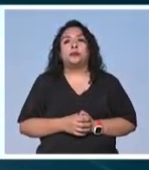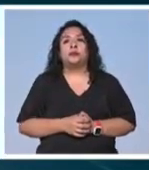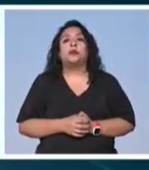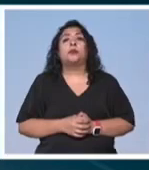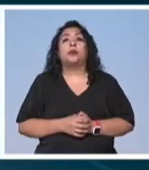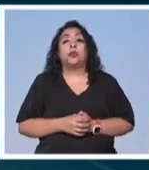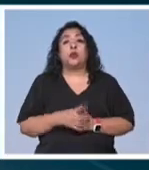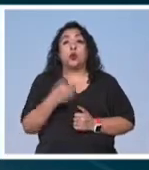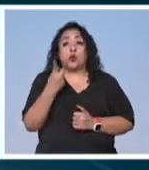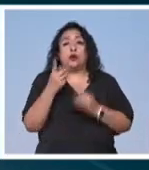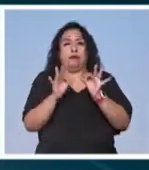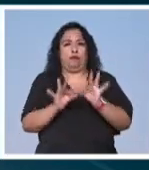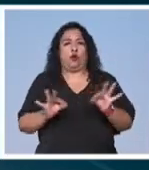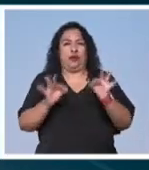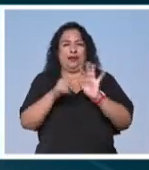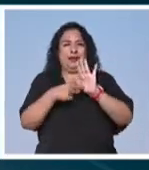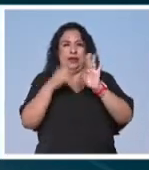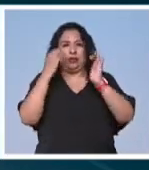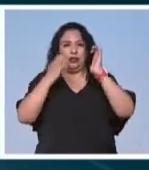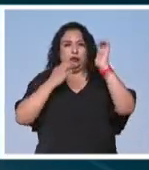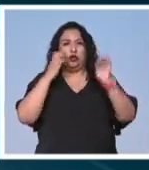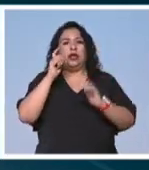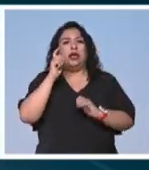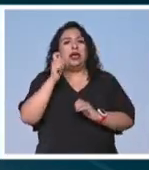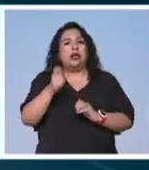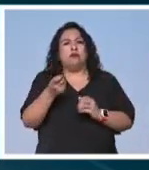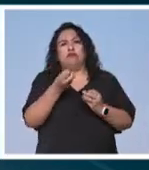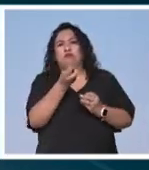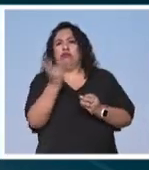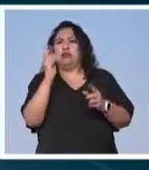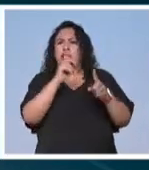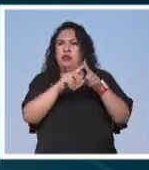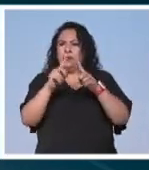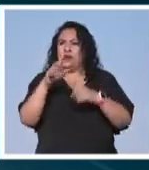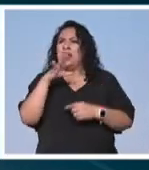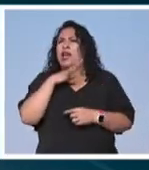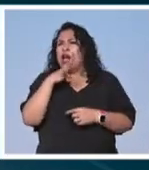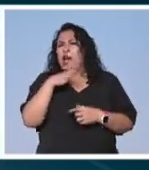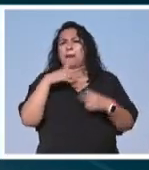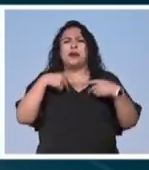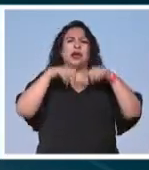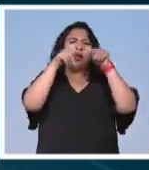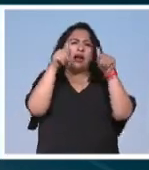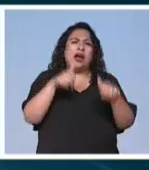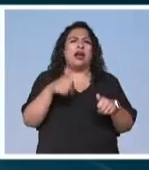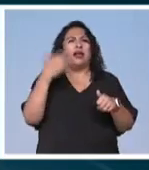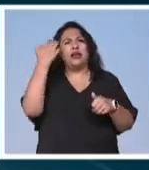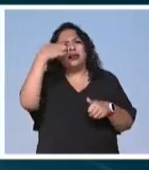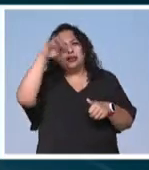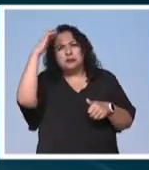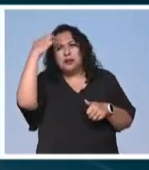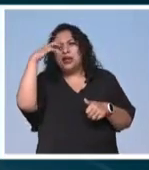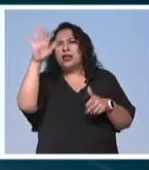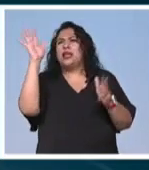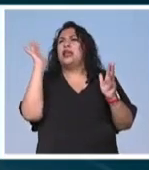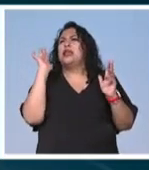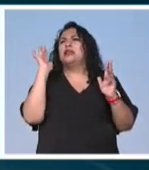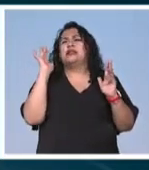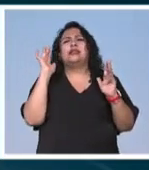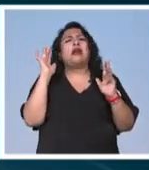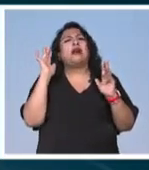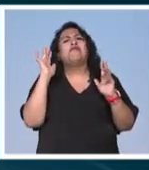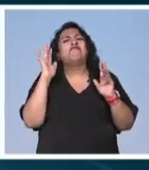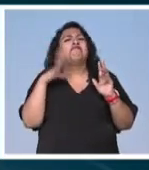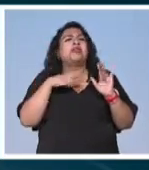una de las riquezas de esta muestra es que es muy plural porque tienes artistas con trayectoria artistas que